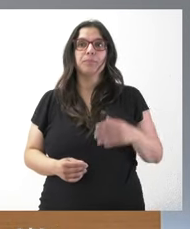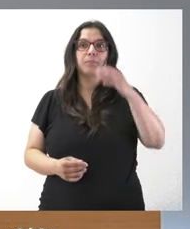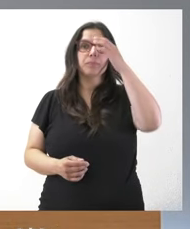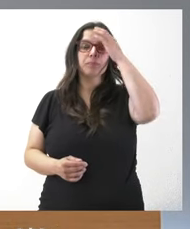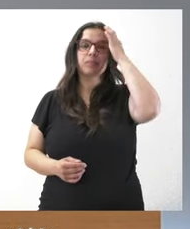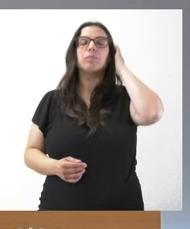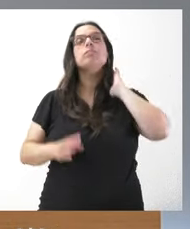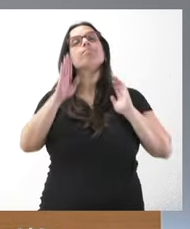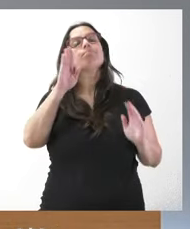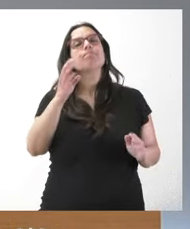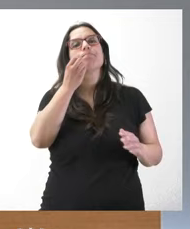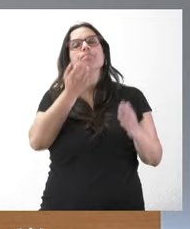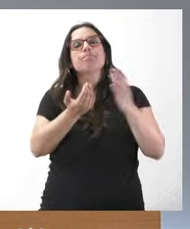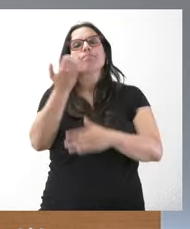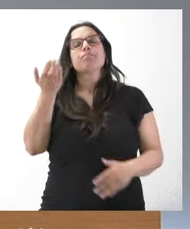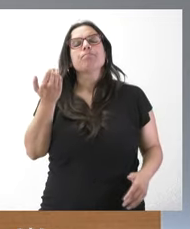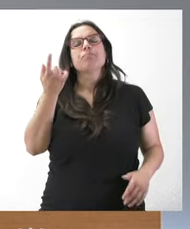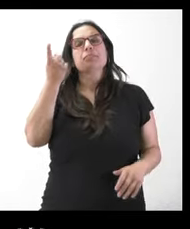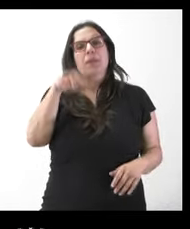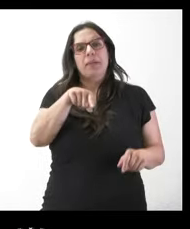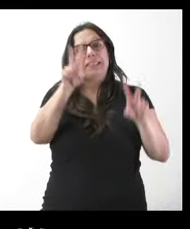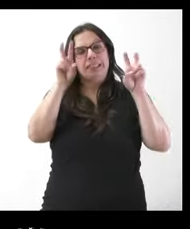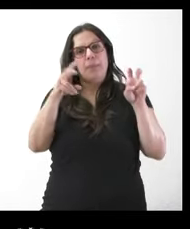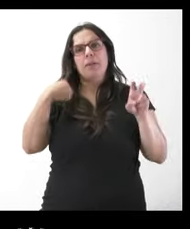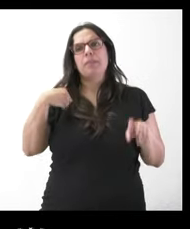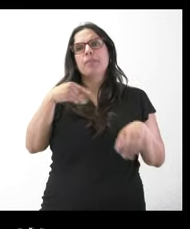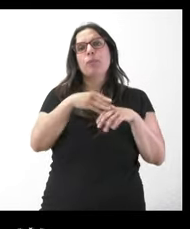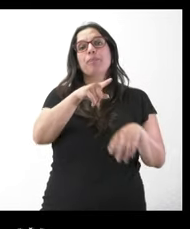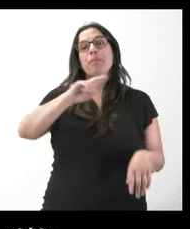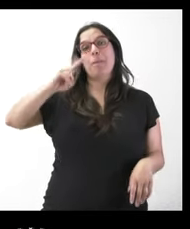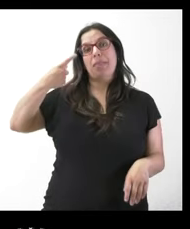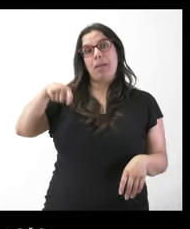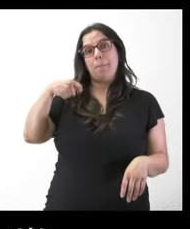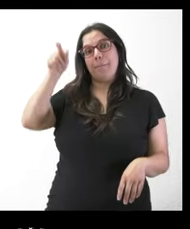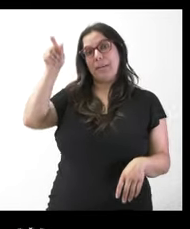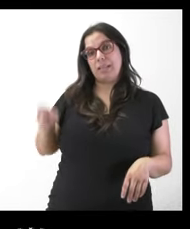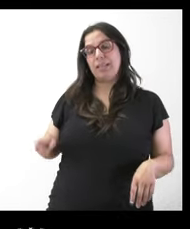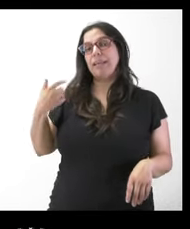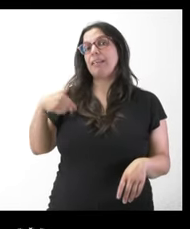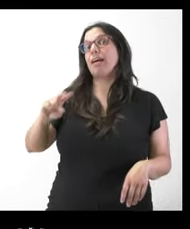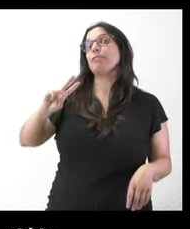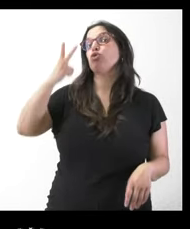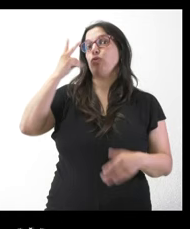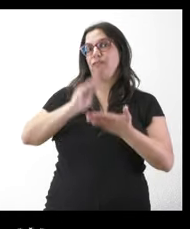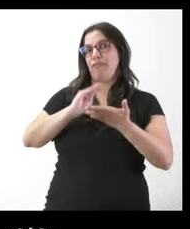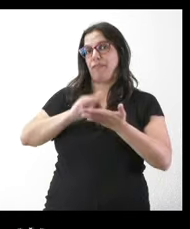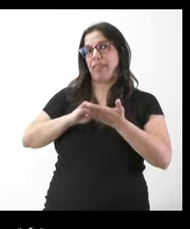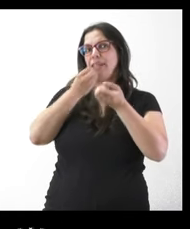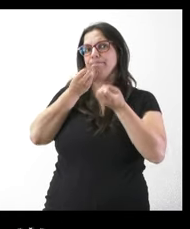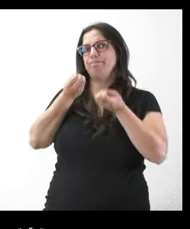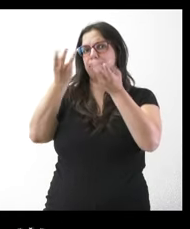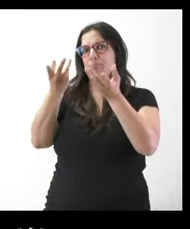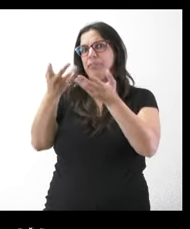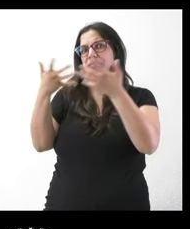hola buenas también sobre este mismo tema el vicepresidente no es la segunda vez que realiza este tipo de declaraciones la otra vez fue